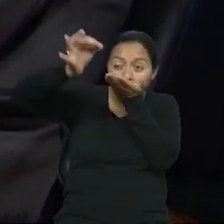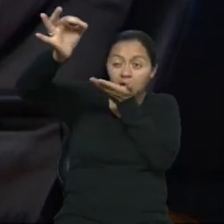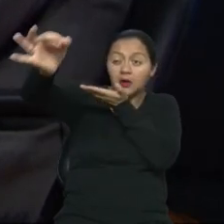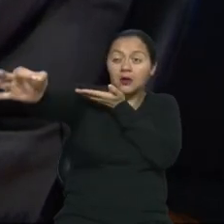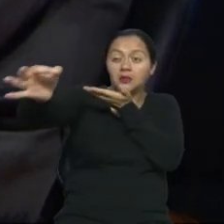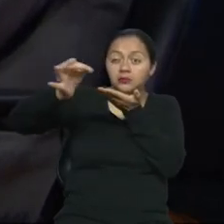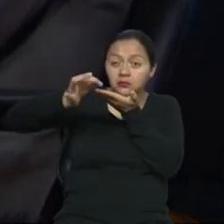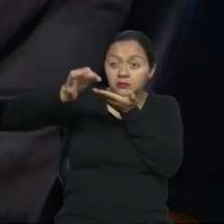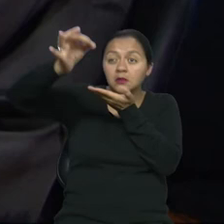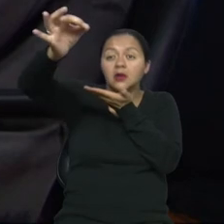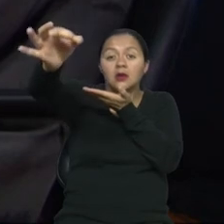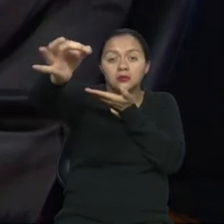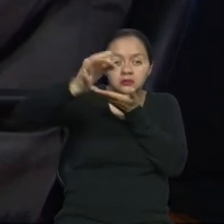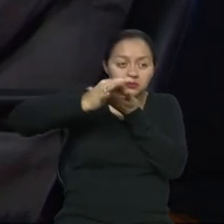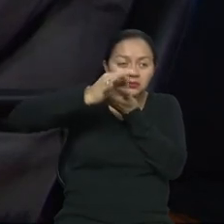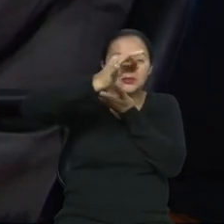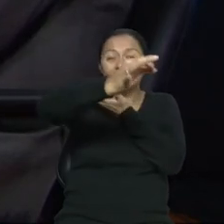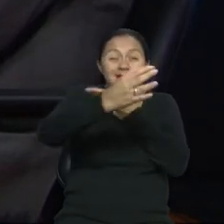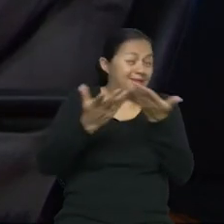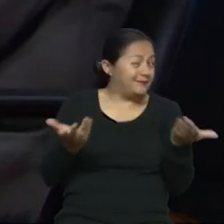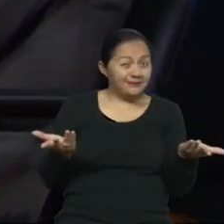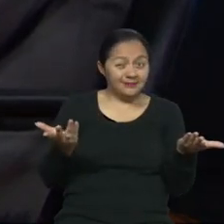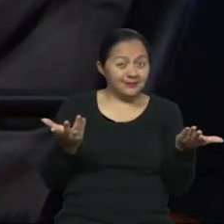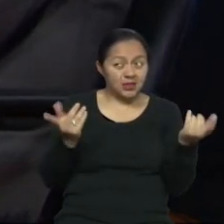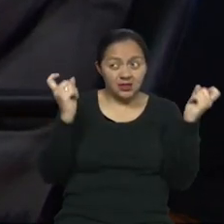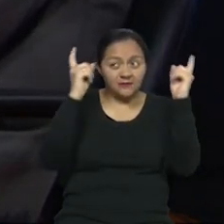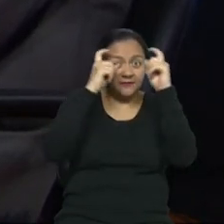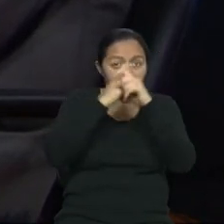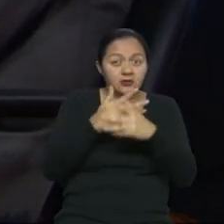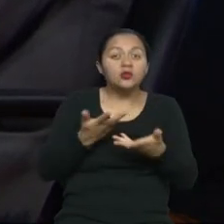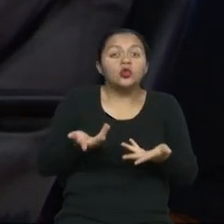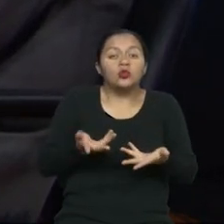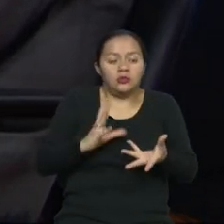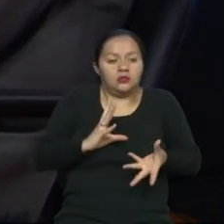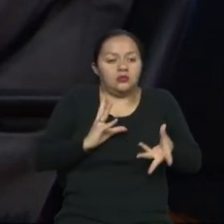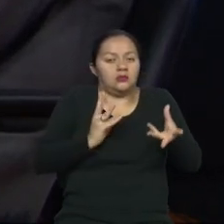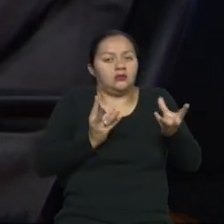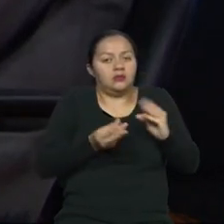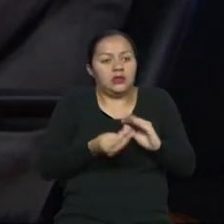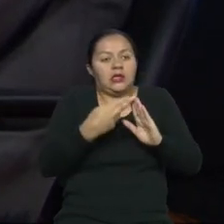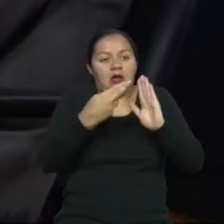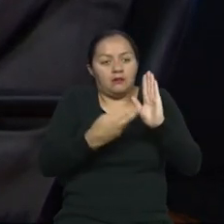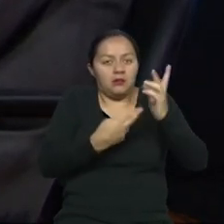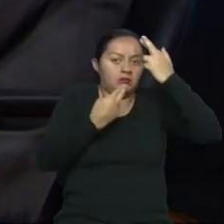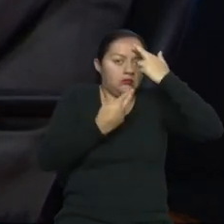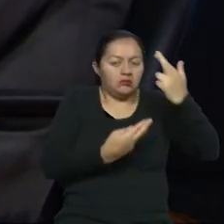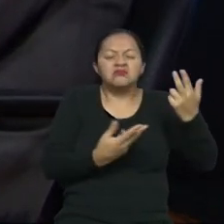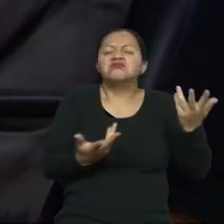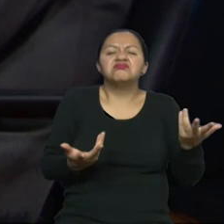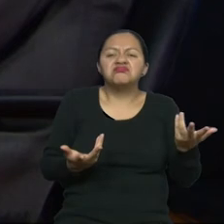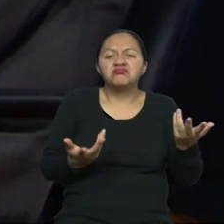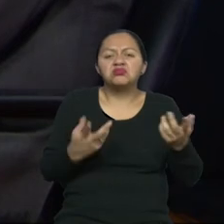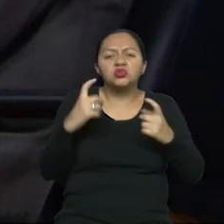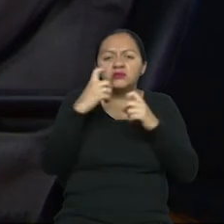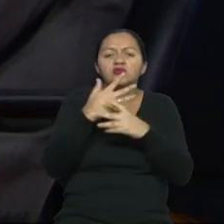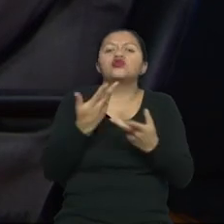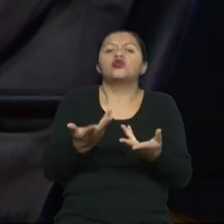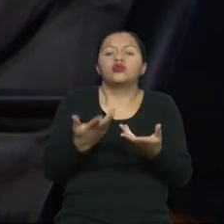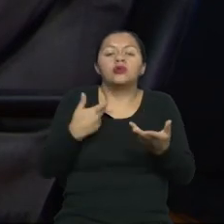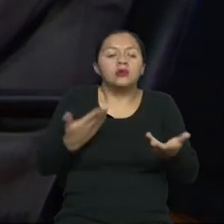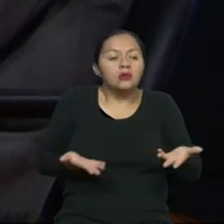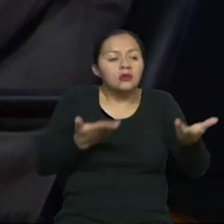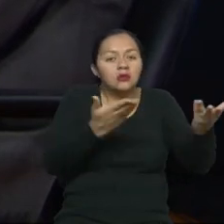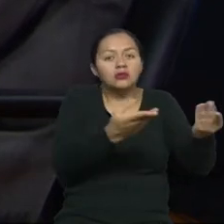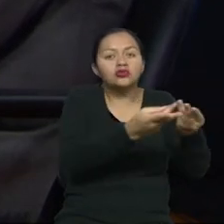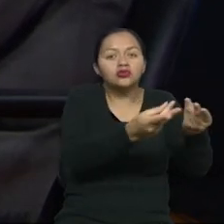posiblemente es más difícil acceder a esta forma nueva de regeneración del espacio, del medio físico? ¿Qué alternativas se les dan?